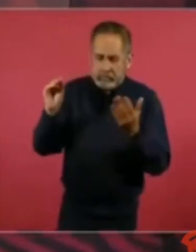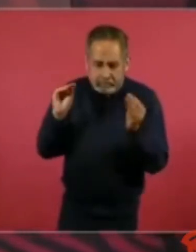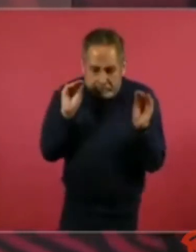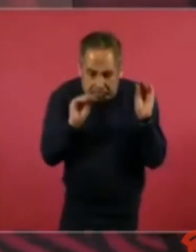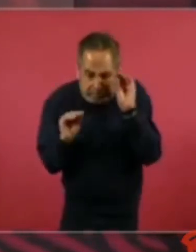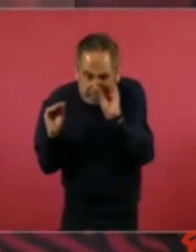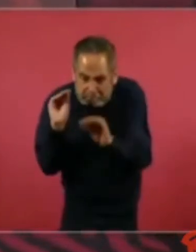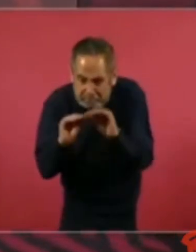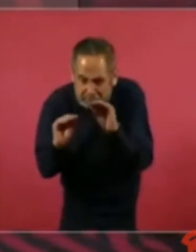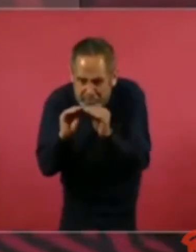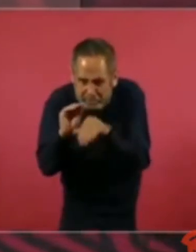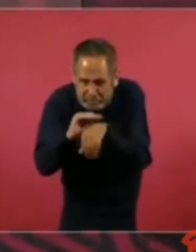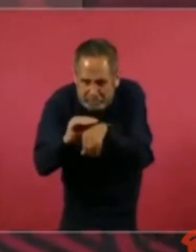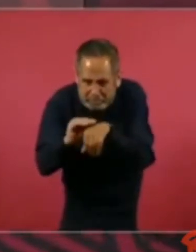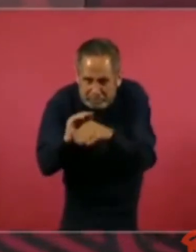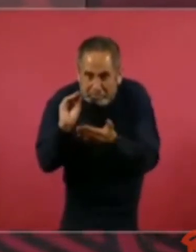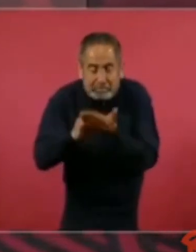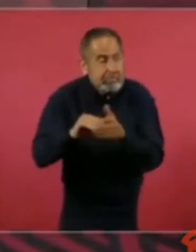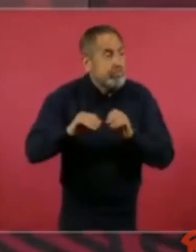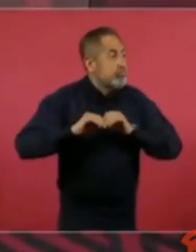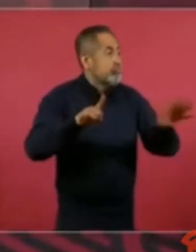Ahorita lo van a ver.